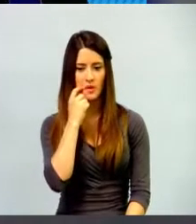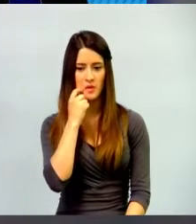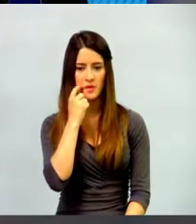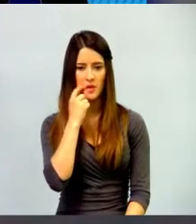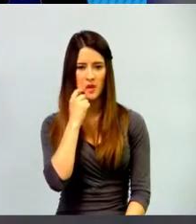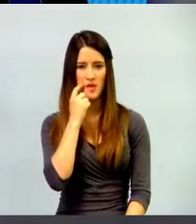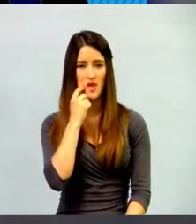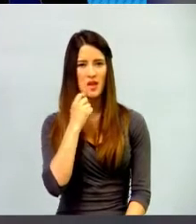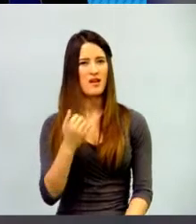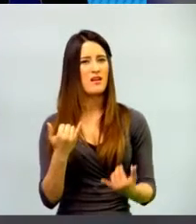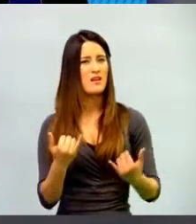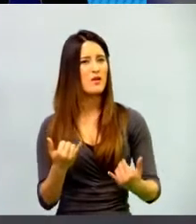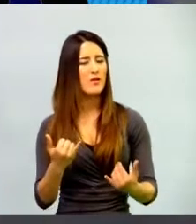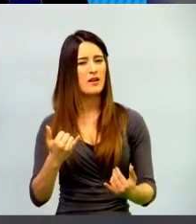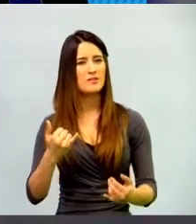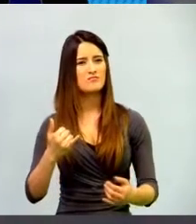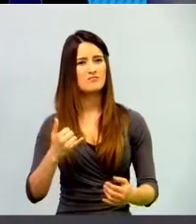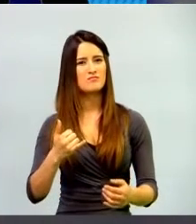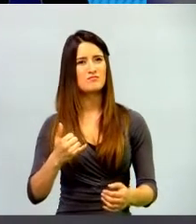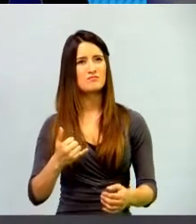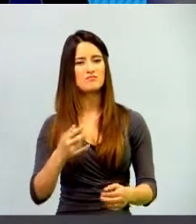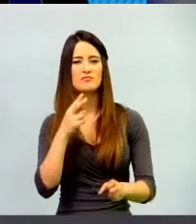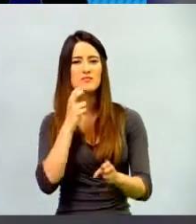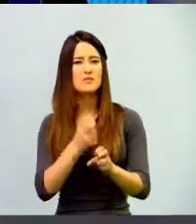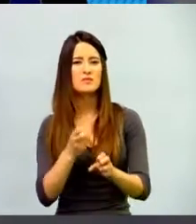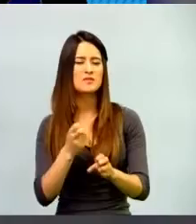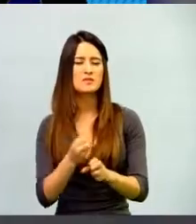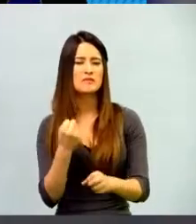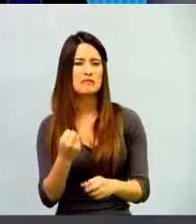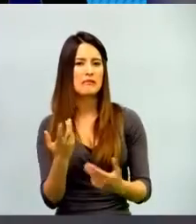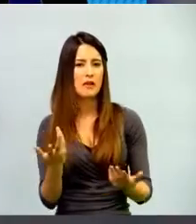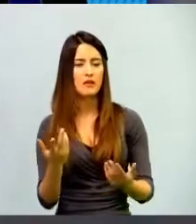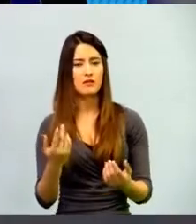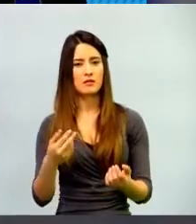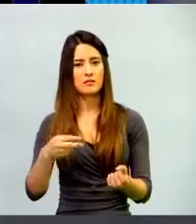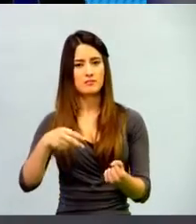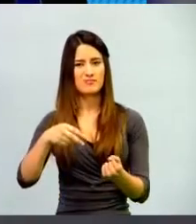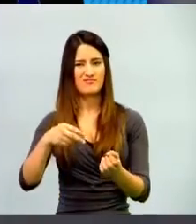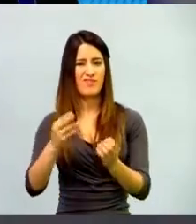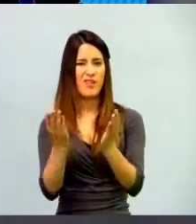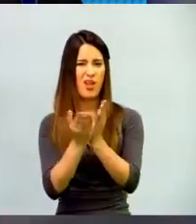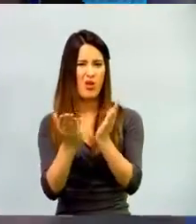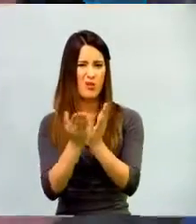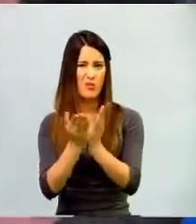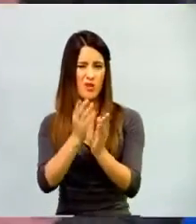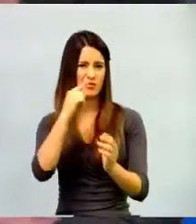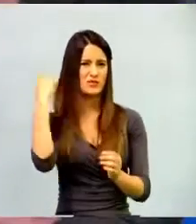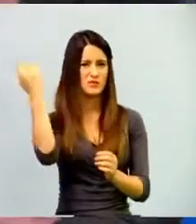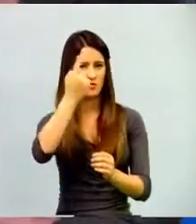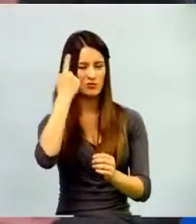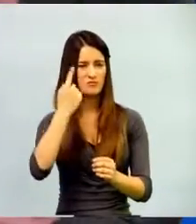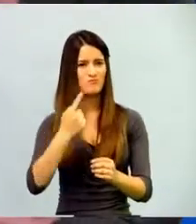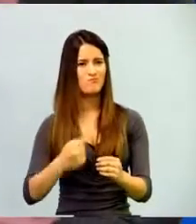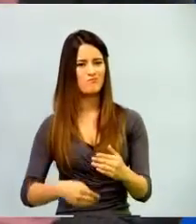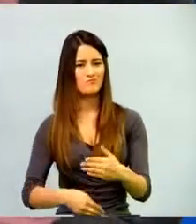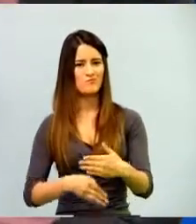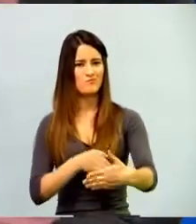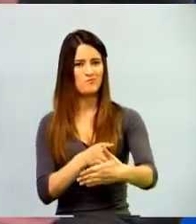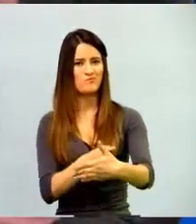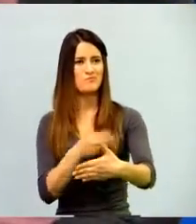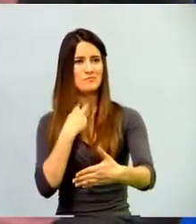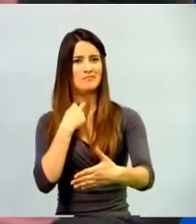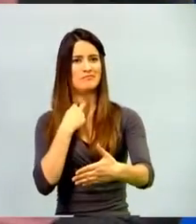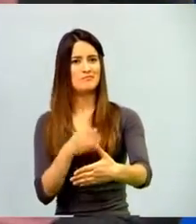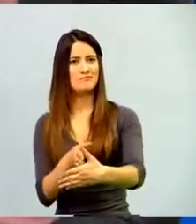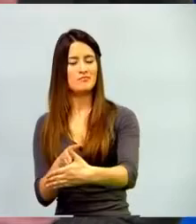que tiene es vencer la barrera que ha puesto la misma educación. Un docente que lleva treinta años formándose desde